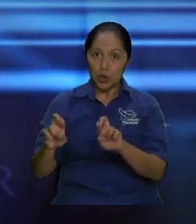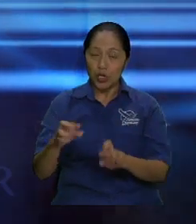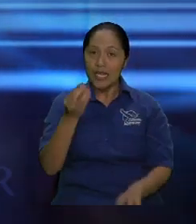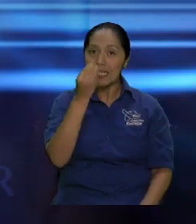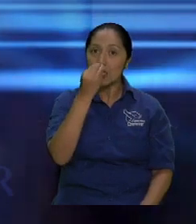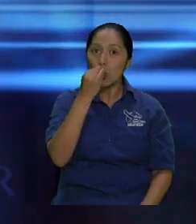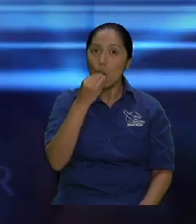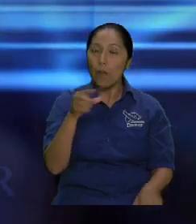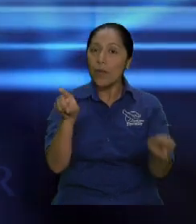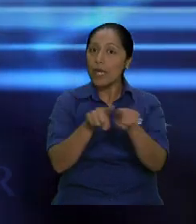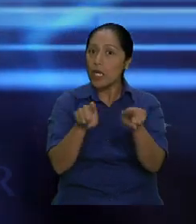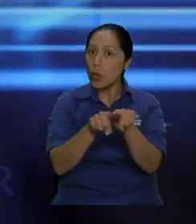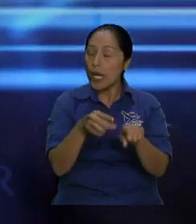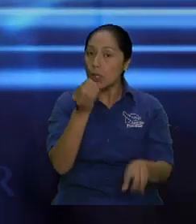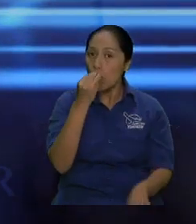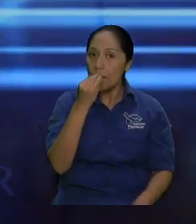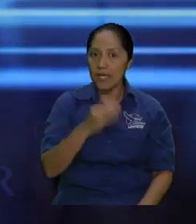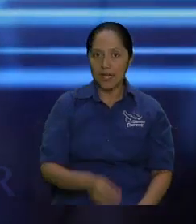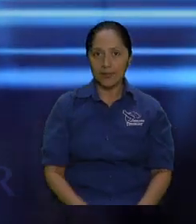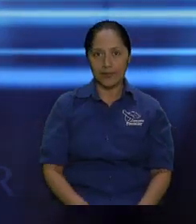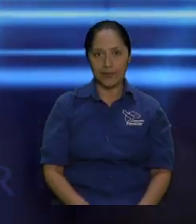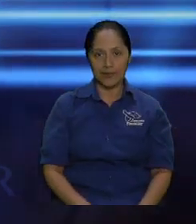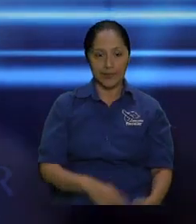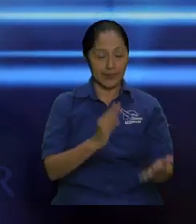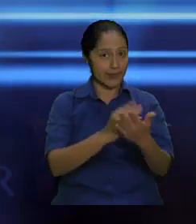pero el alimento sólido